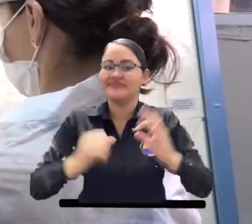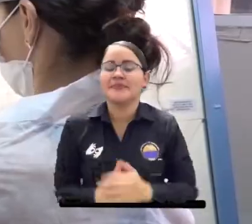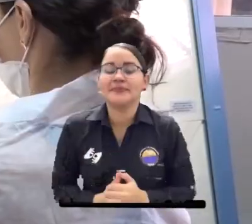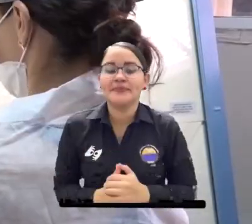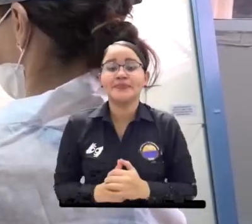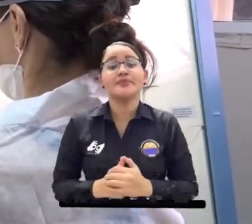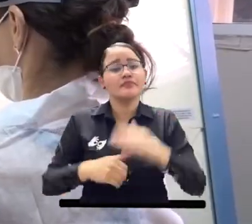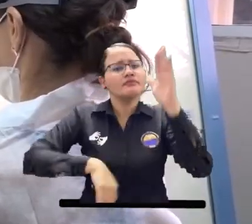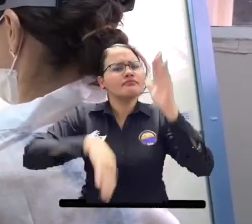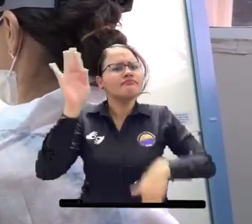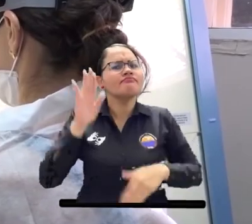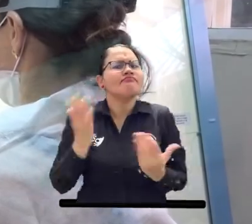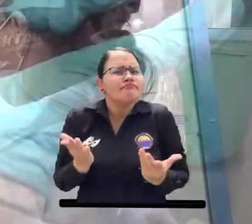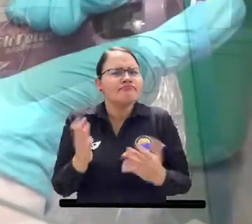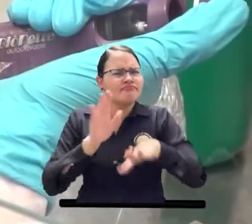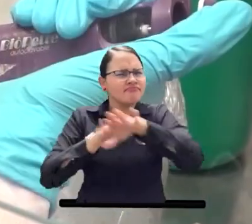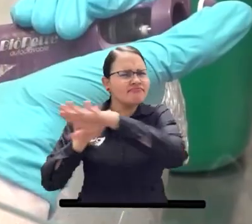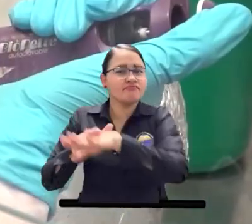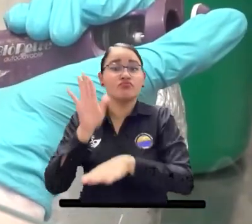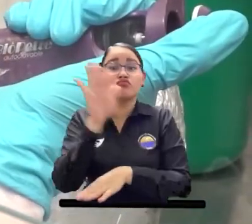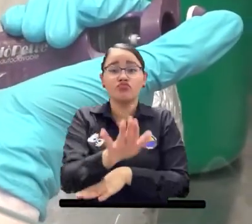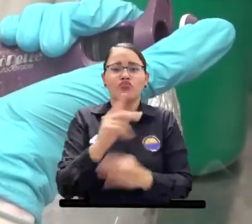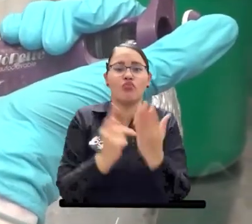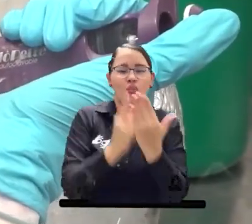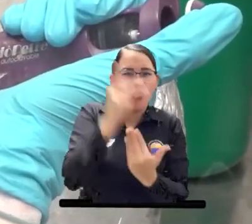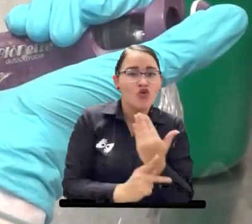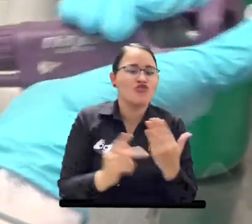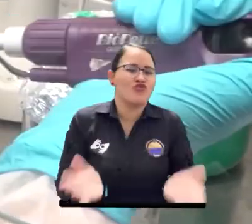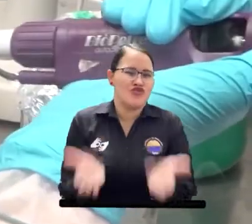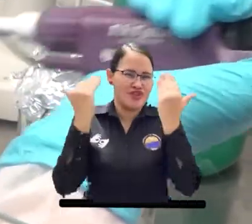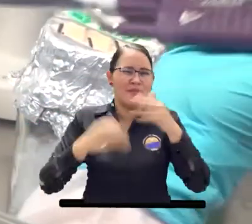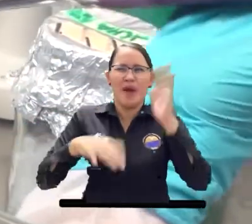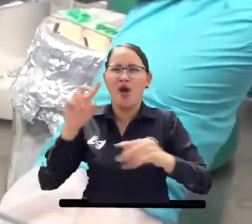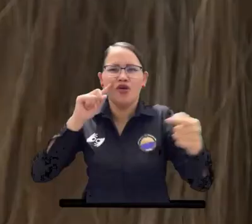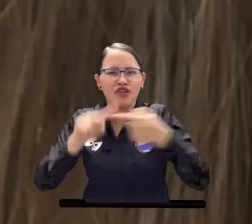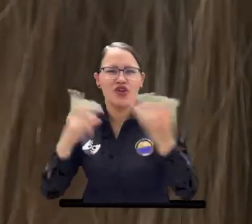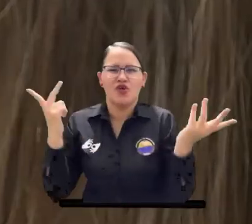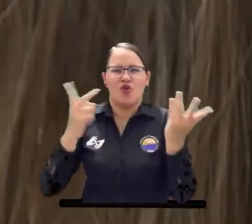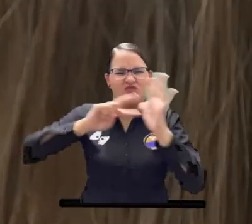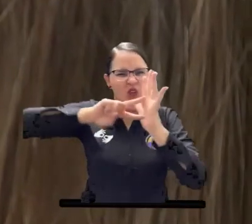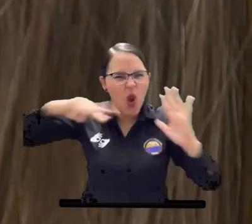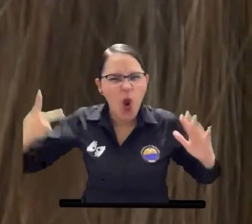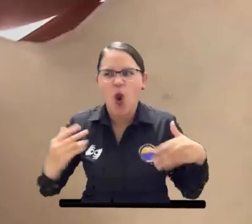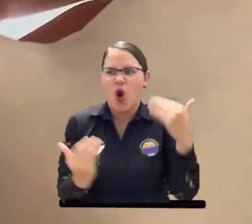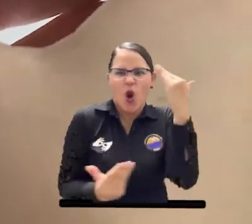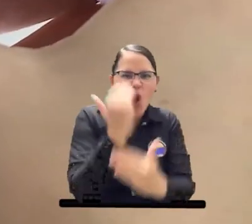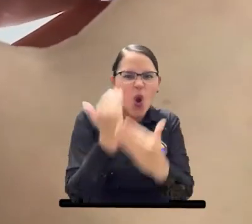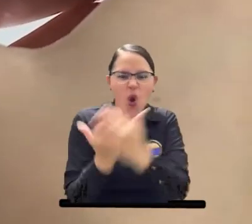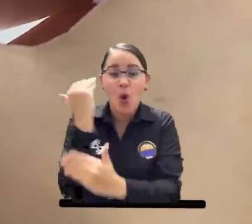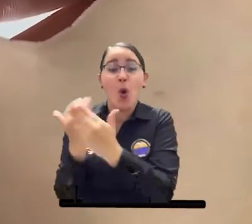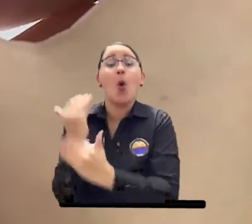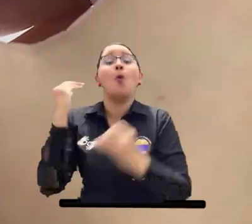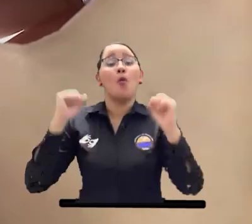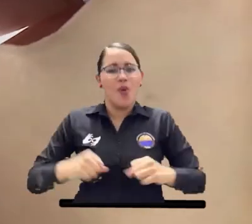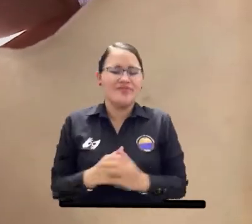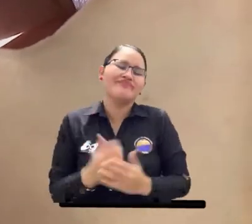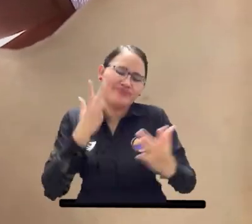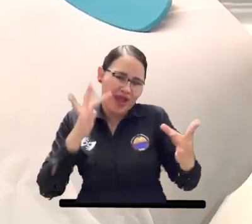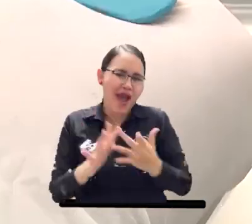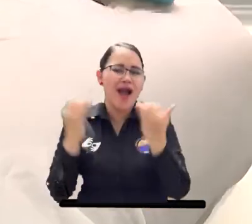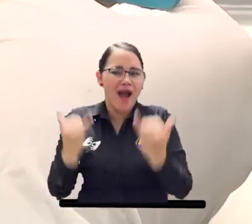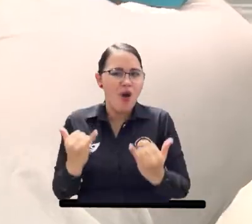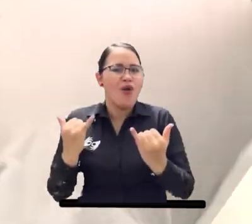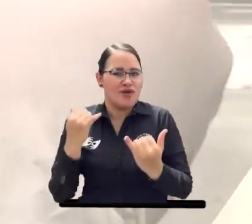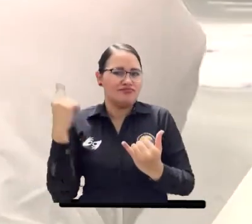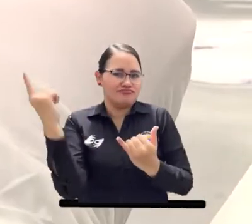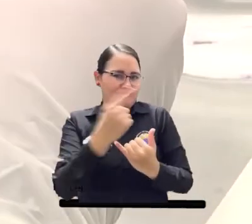calidad. En su mayoría permiten el desarrollo de innovaciones y desarrollos tecnológicos que permiten afrontar